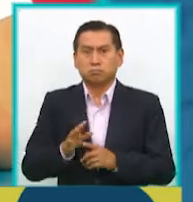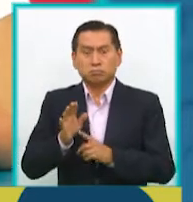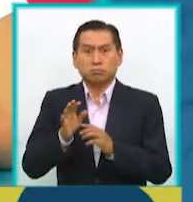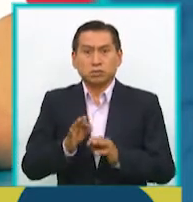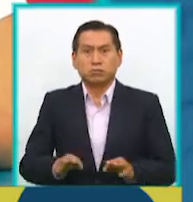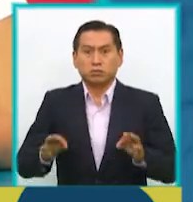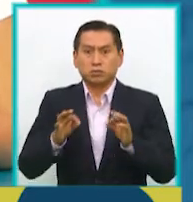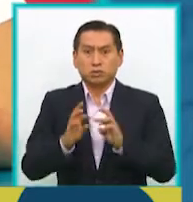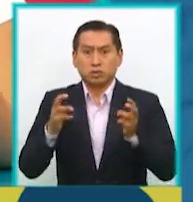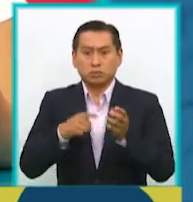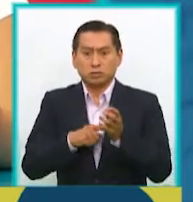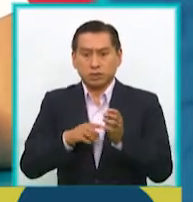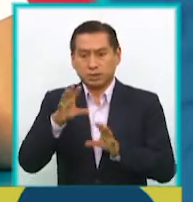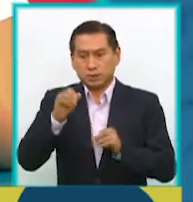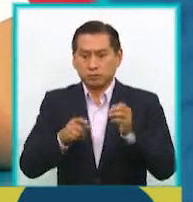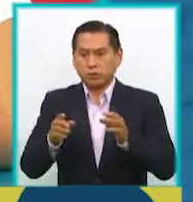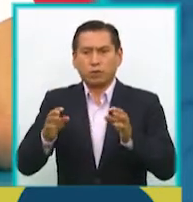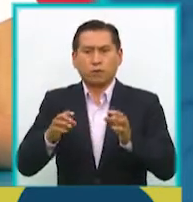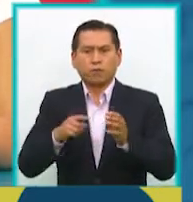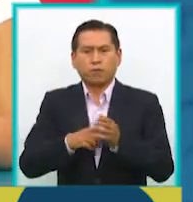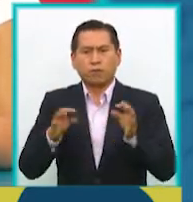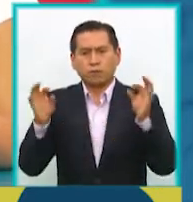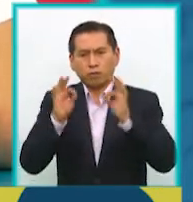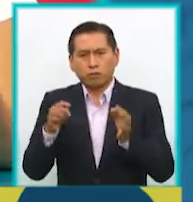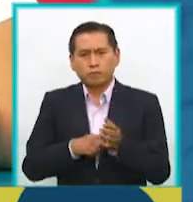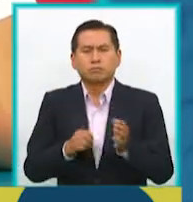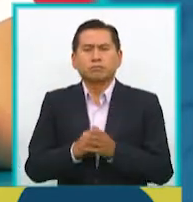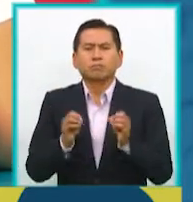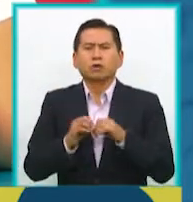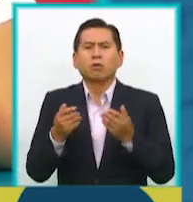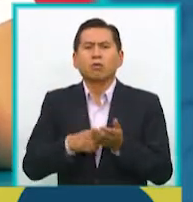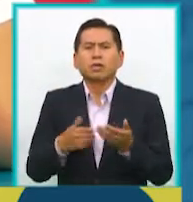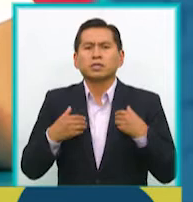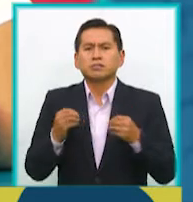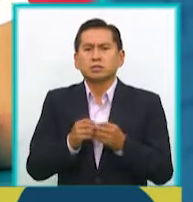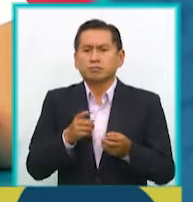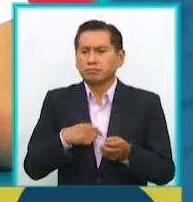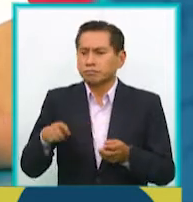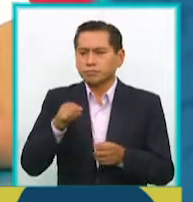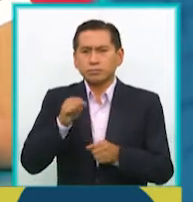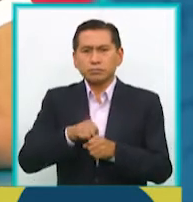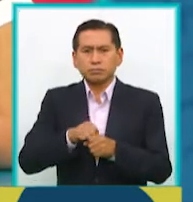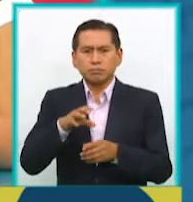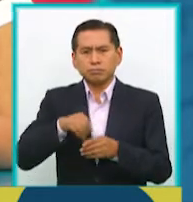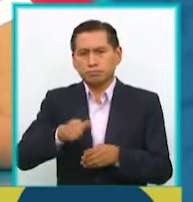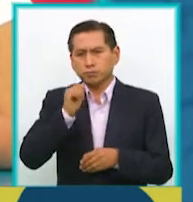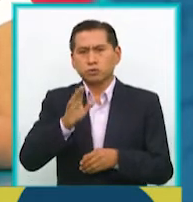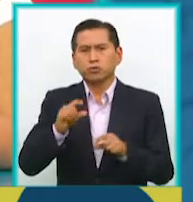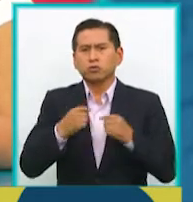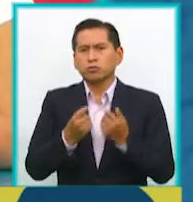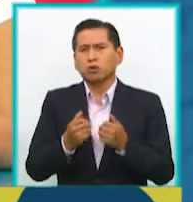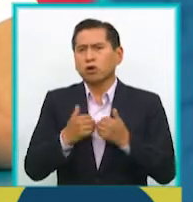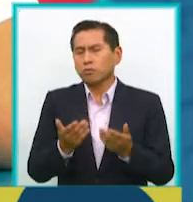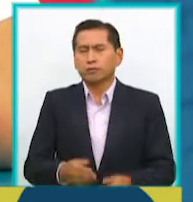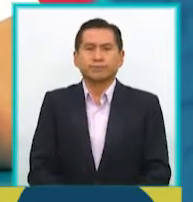en temas de estructura, de formato. Cuéntame sobre este proceso de evolución y de trabajo interno con tu colectivo.